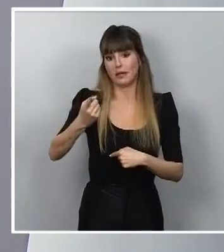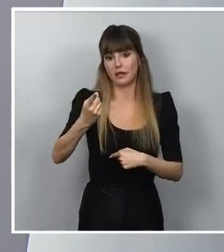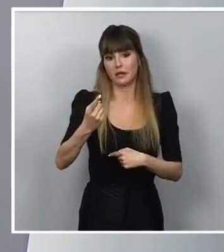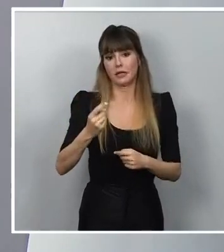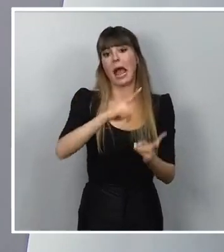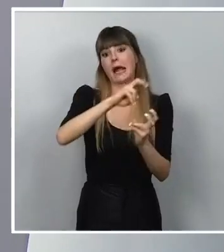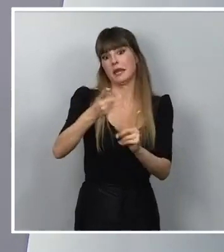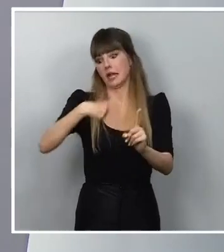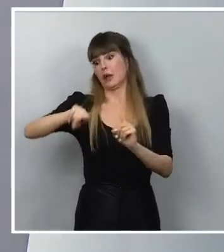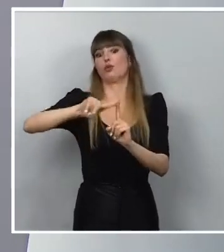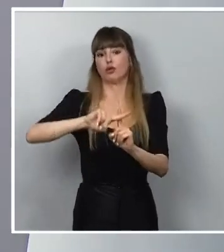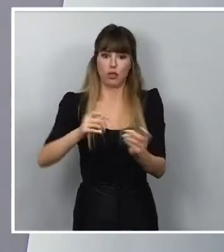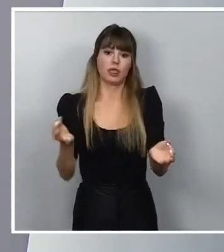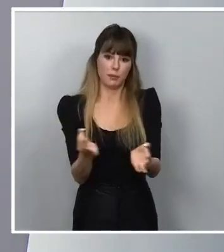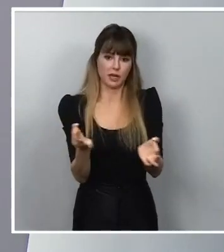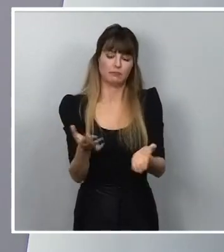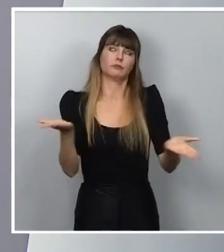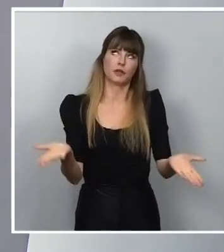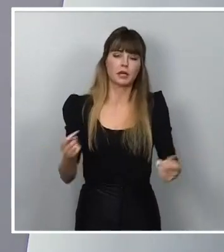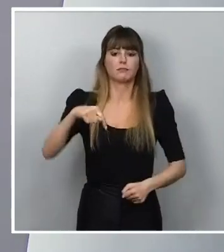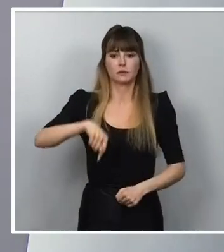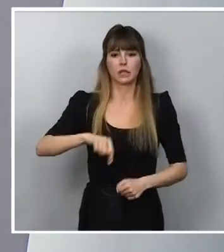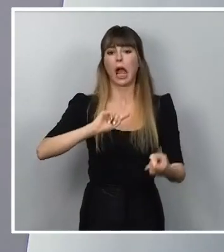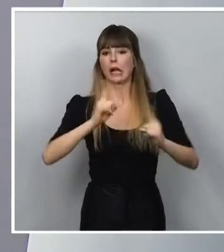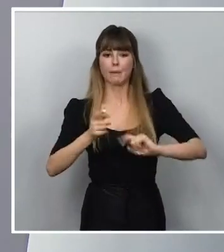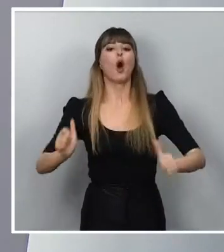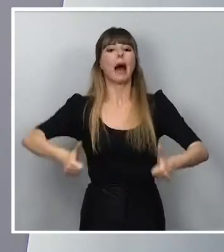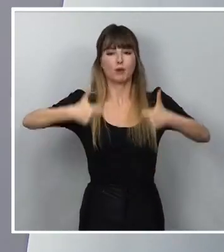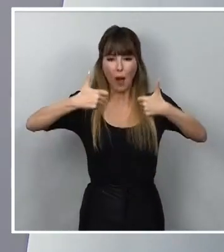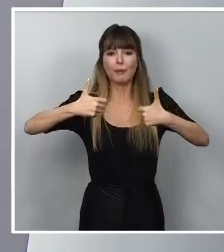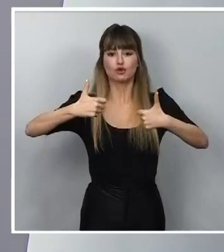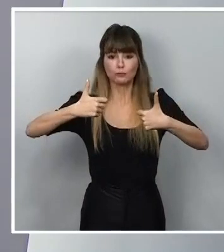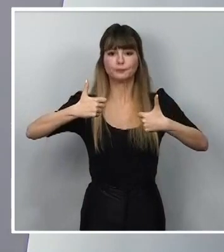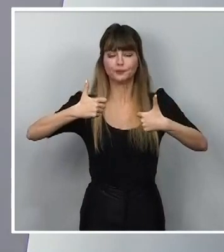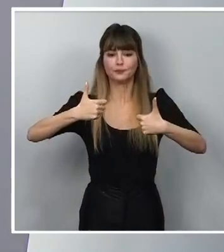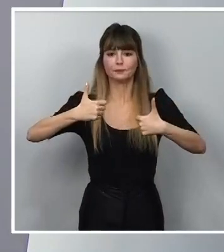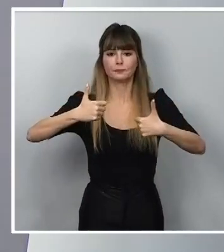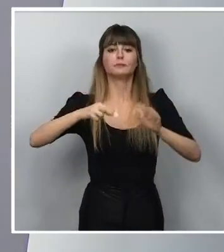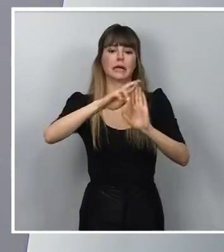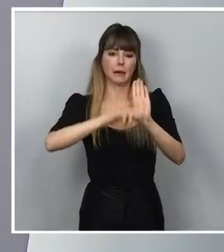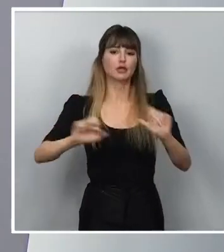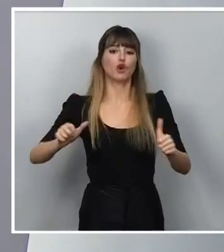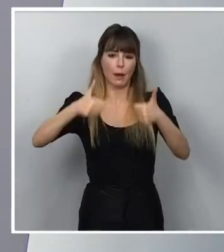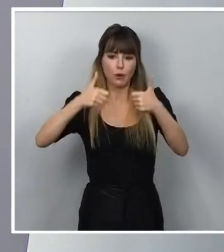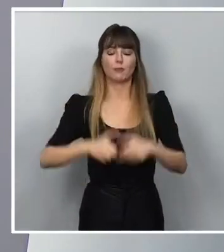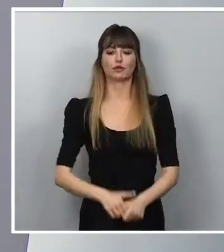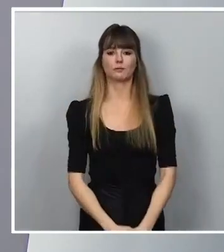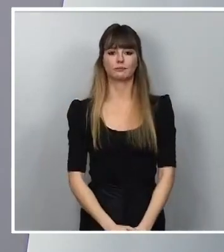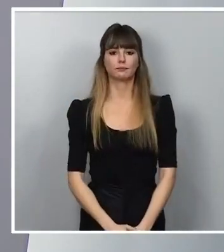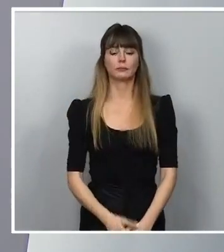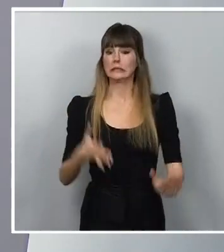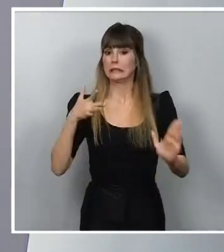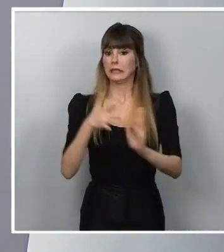parte de Hacienda. Es por ello que aprobamos esta modificación del reglamento, que supone una